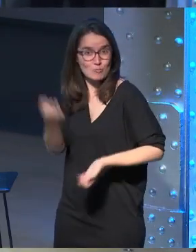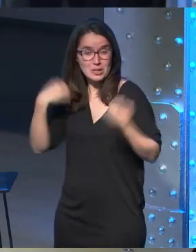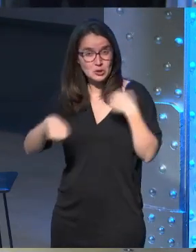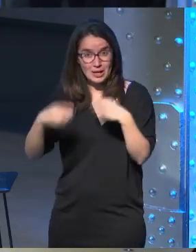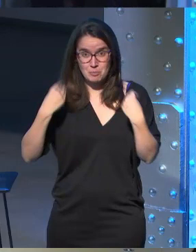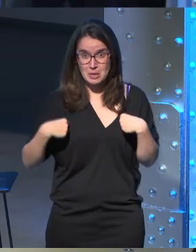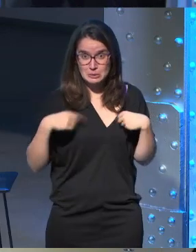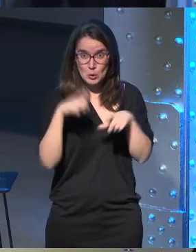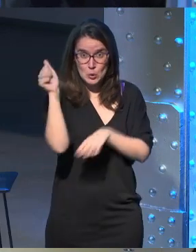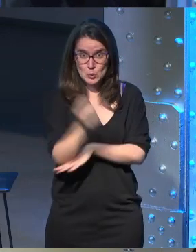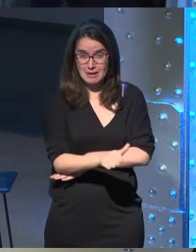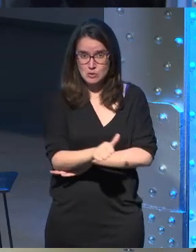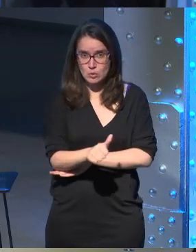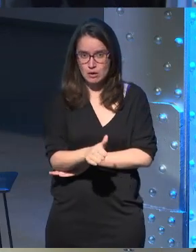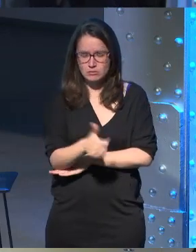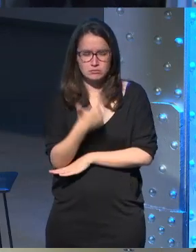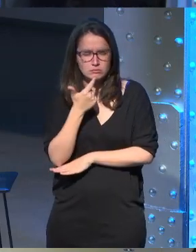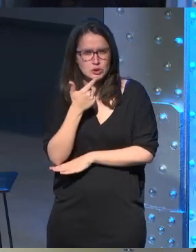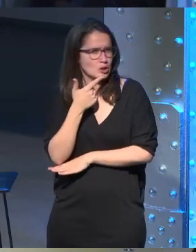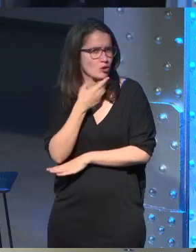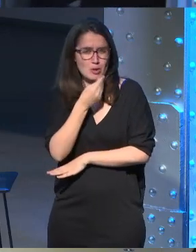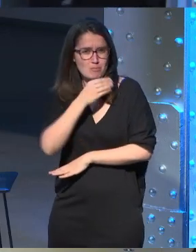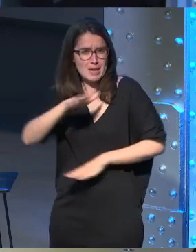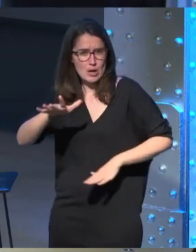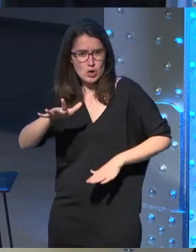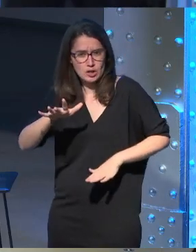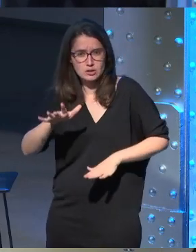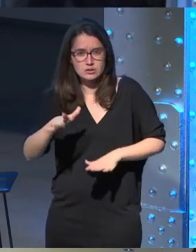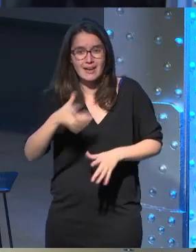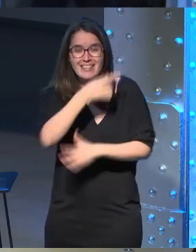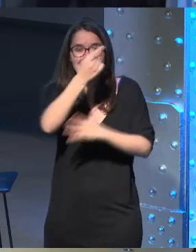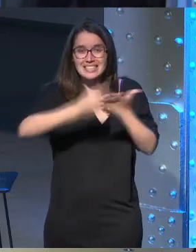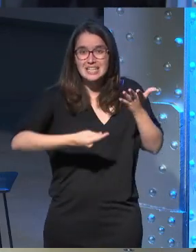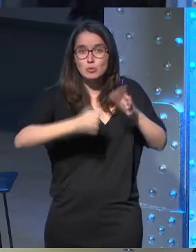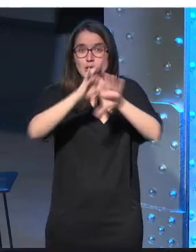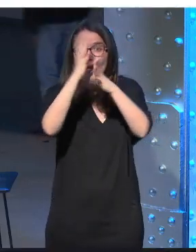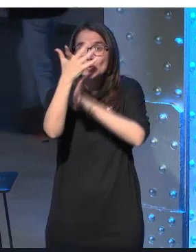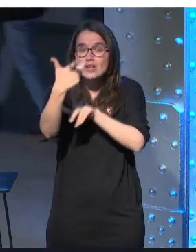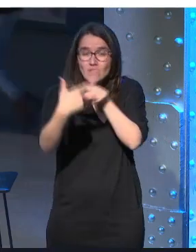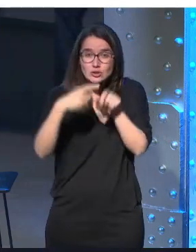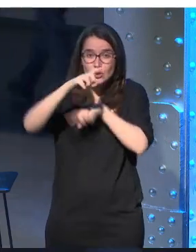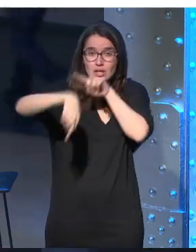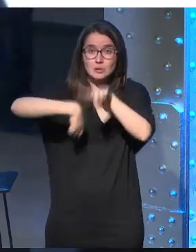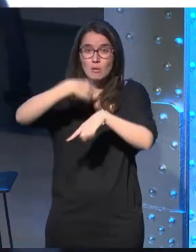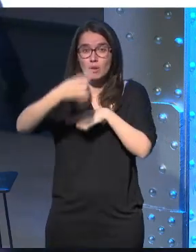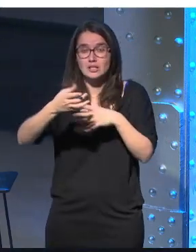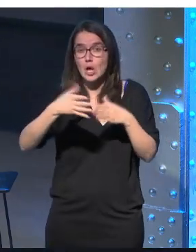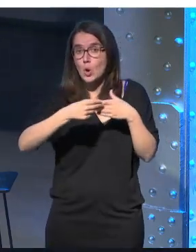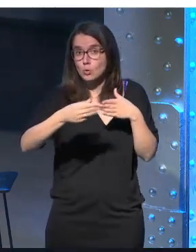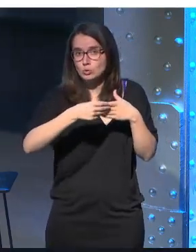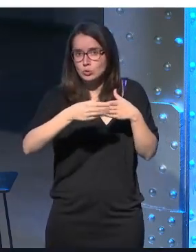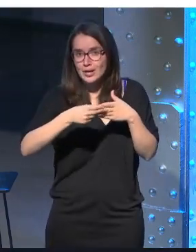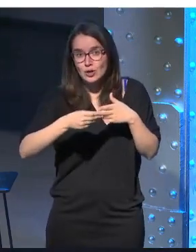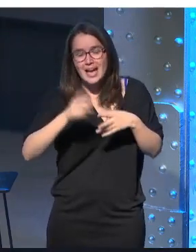el amo del carabozo el Dungeon Master el Master de los Juegos de Roll que diseñamos ese universo en el cual luego el usuario